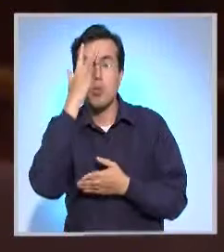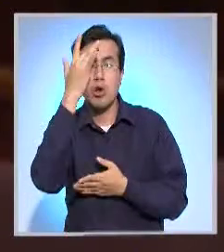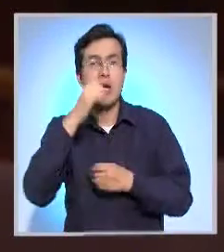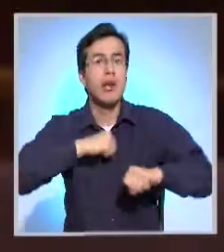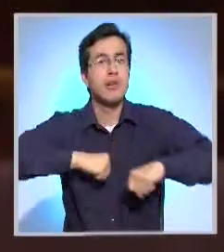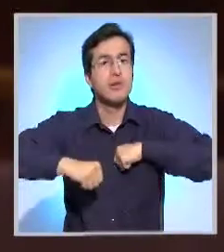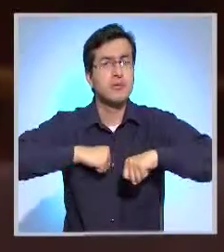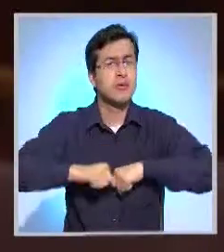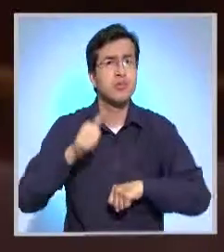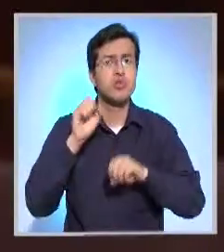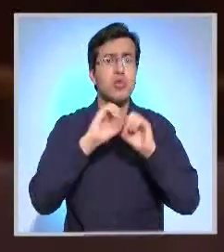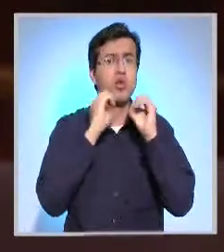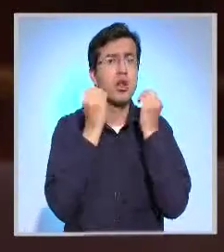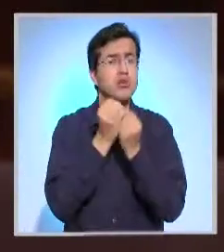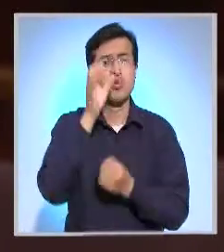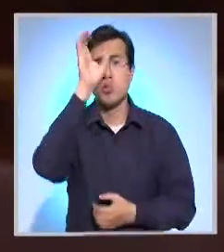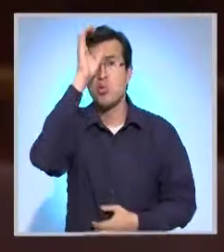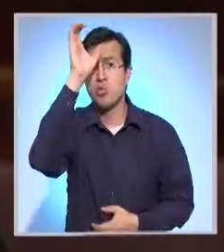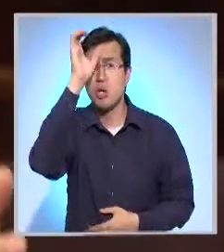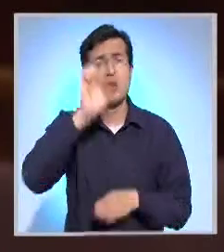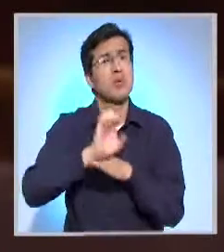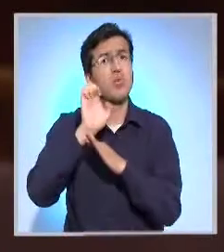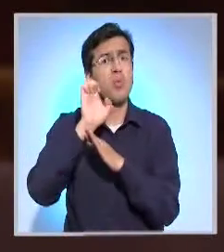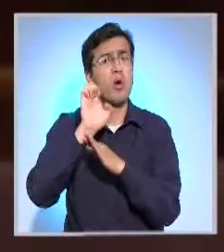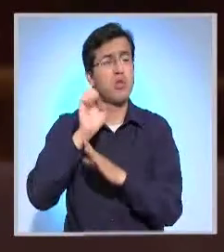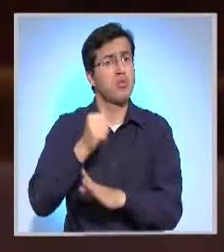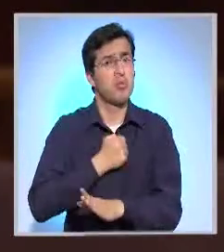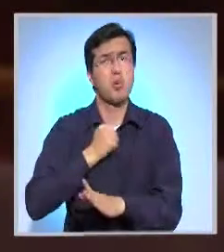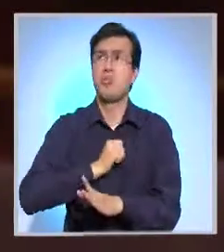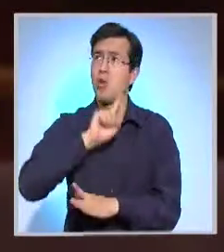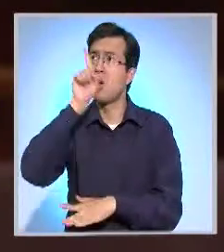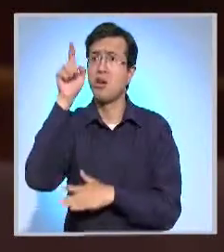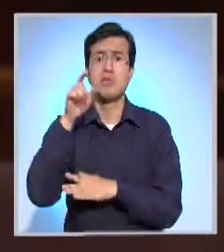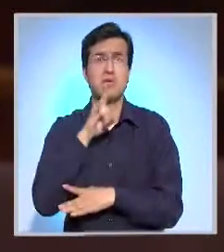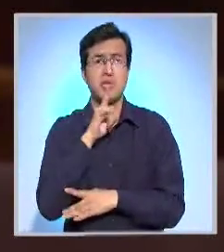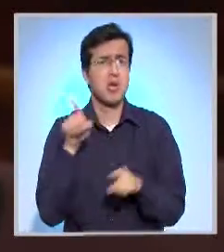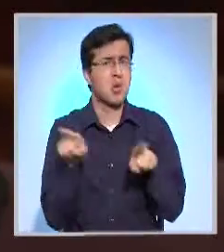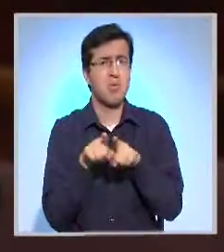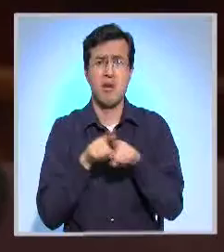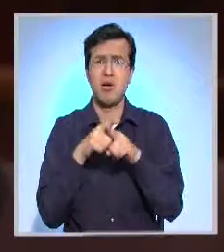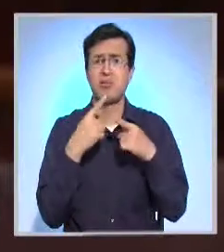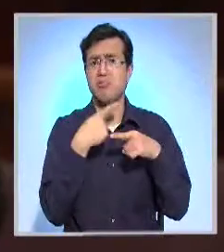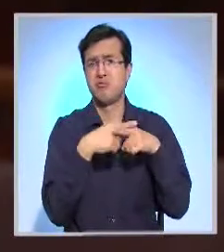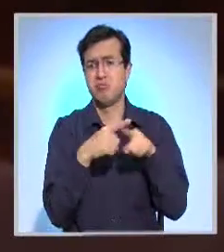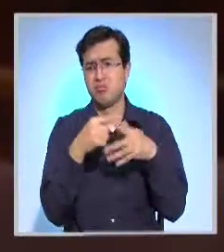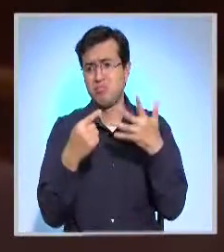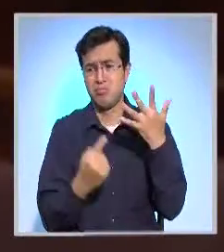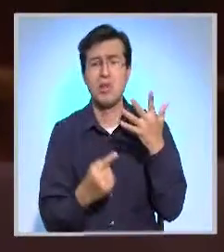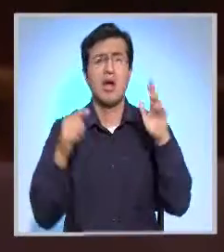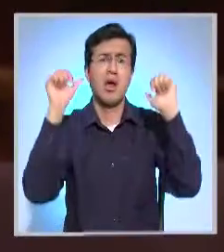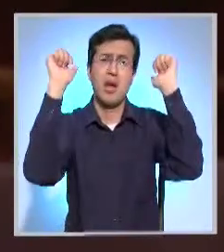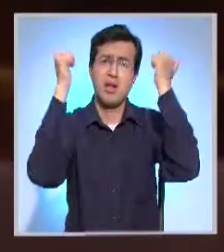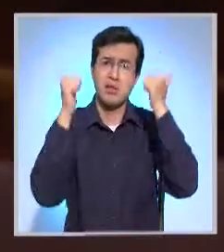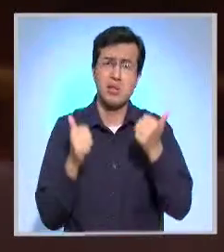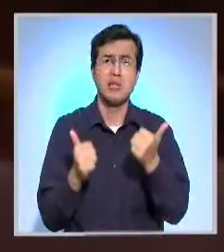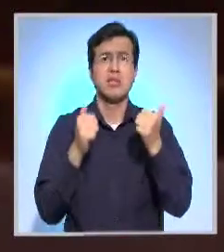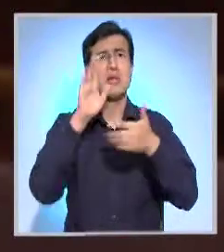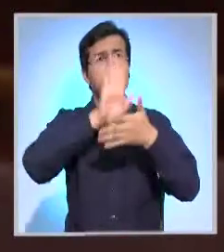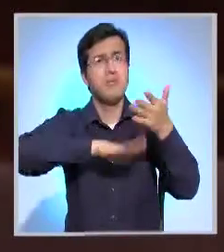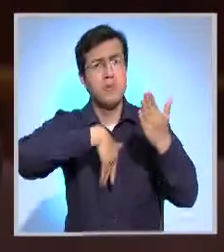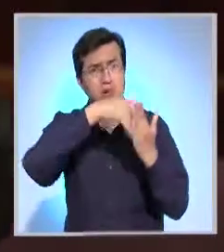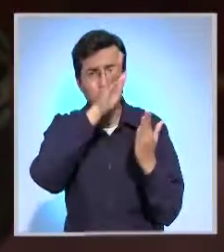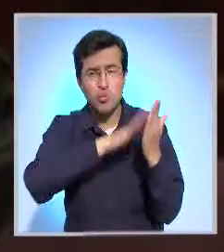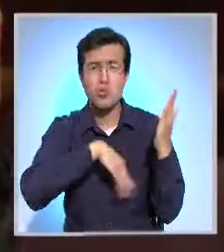realizan organizaciones culturales. Así mismo tenemos diferentes disciplinas, están los artistas de artes visuales,